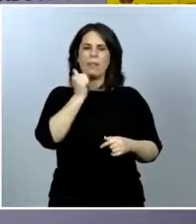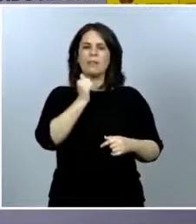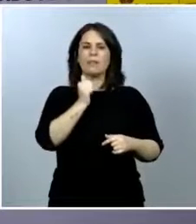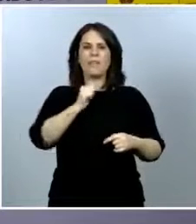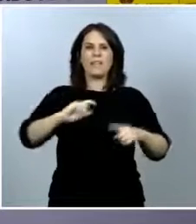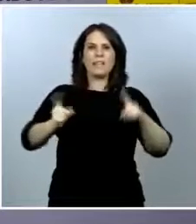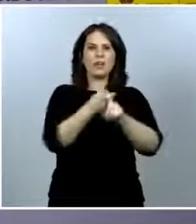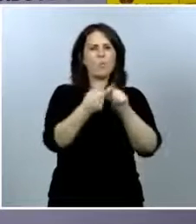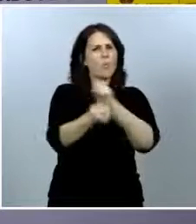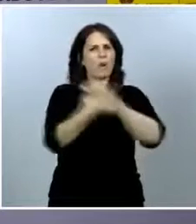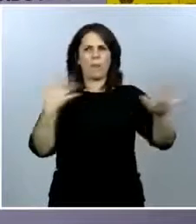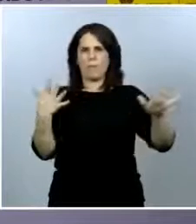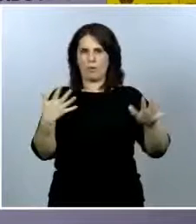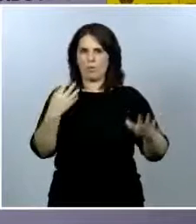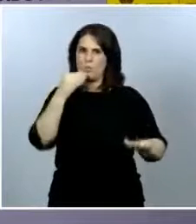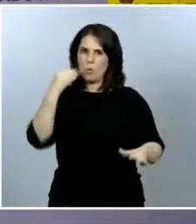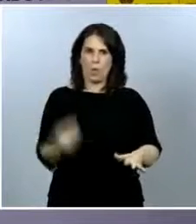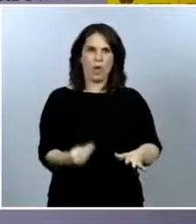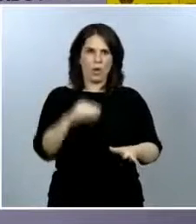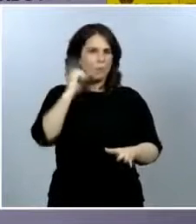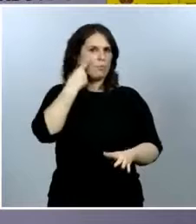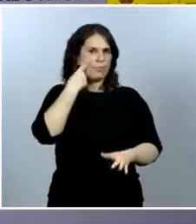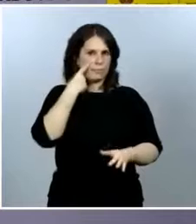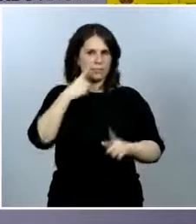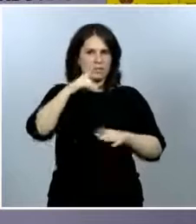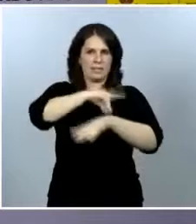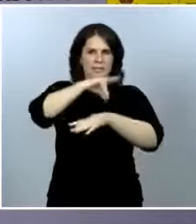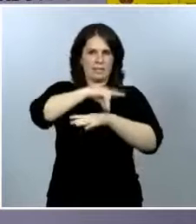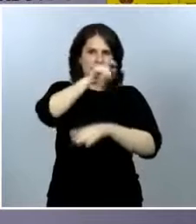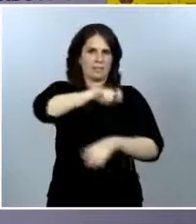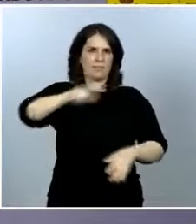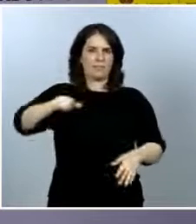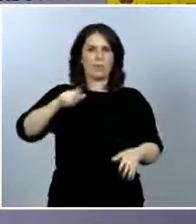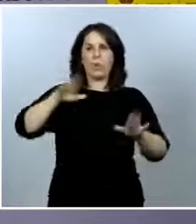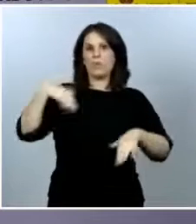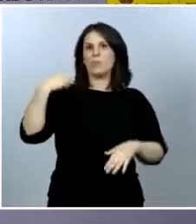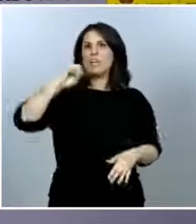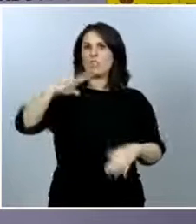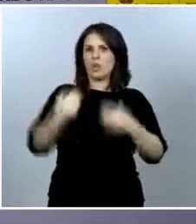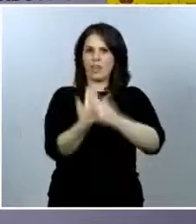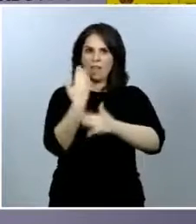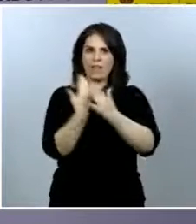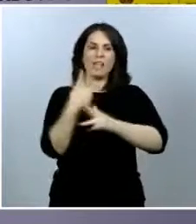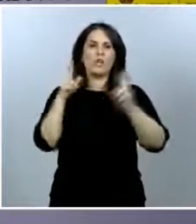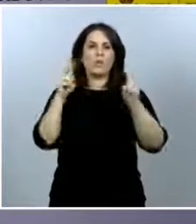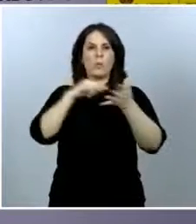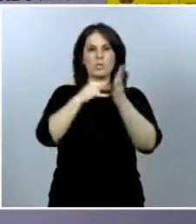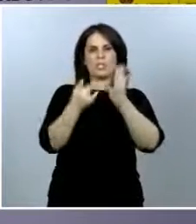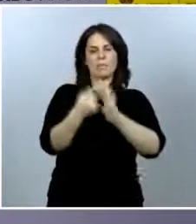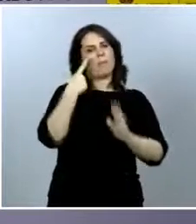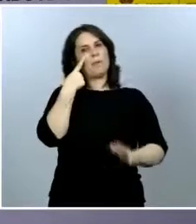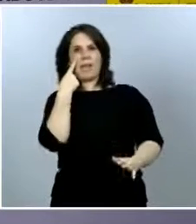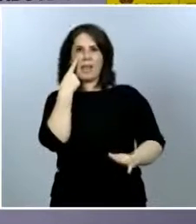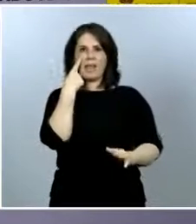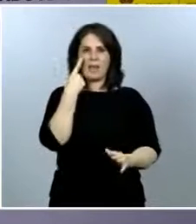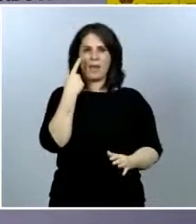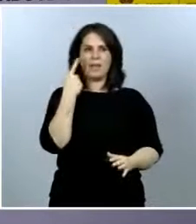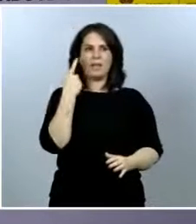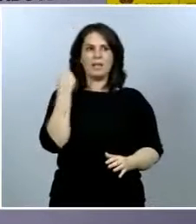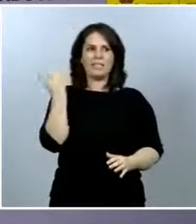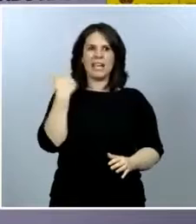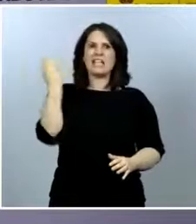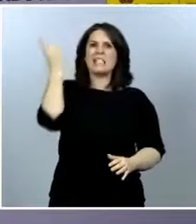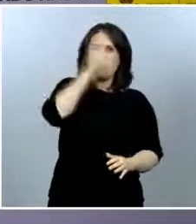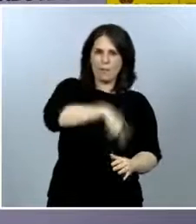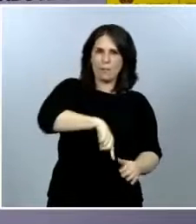con los datos que se han notificado durante los últimos 14 días, ya con el nuevo sistema de vigilancia establecido, sabemos que el tiempo